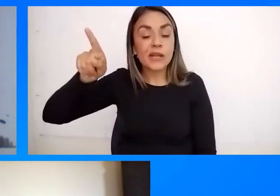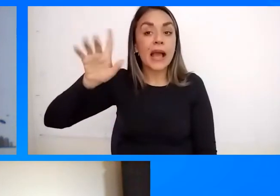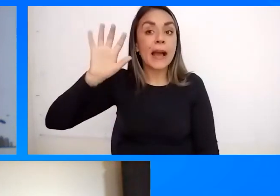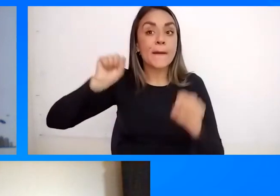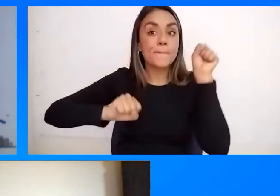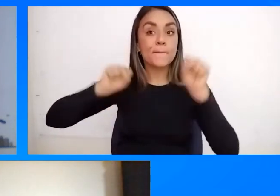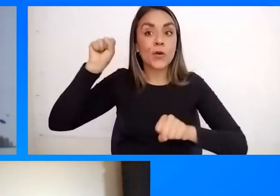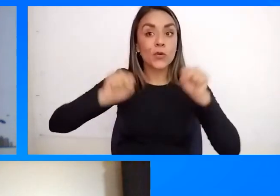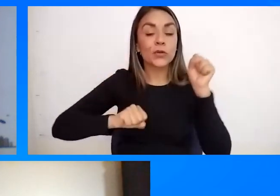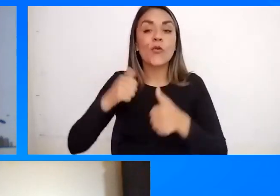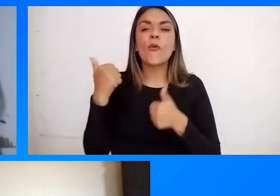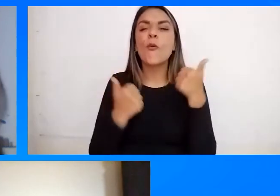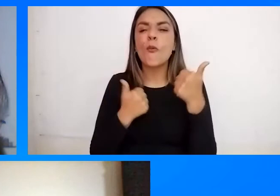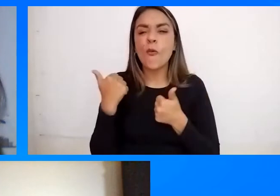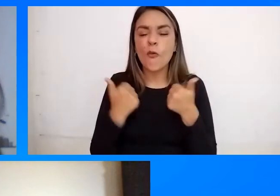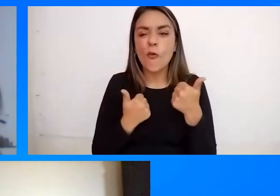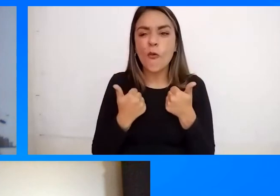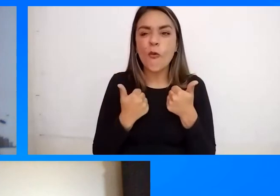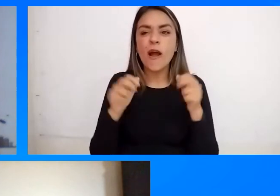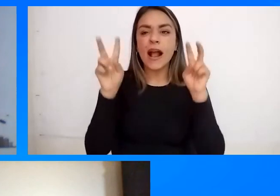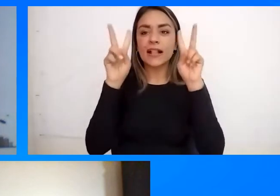¿Cuál es? ¿Listo? ¿Cuál es la temática?